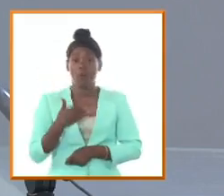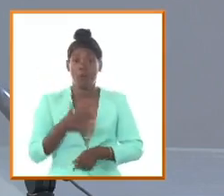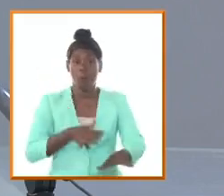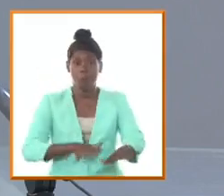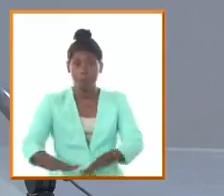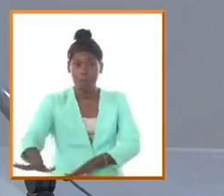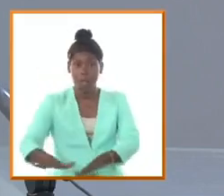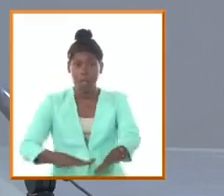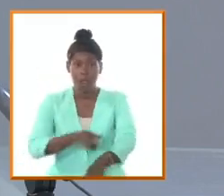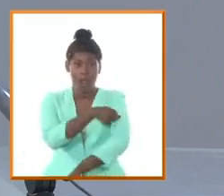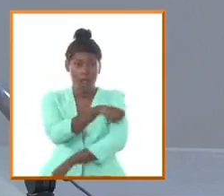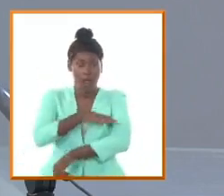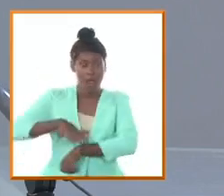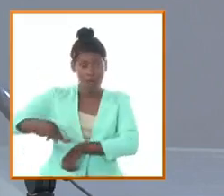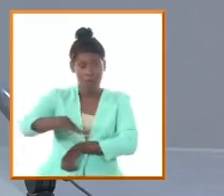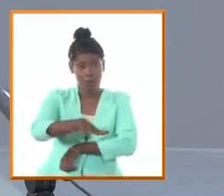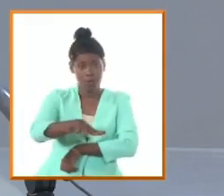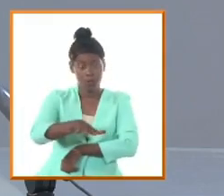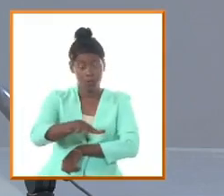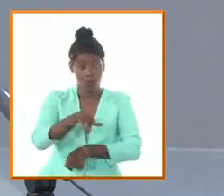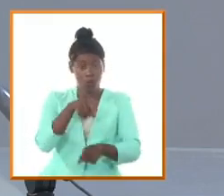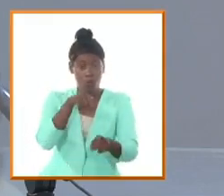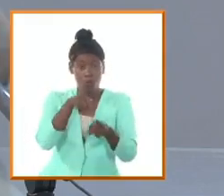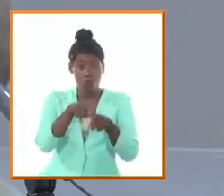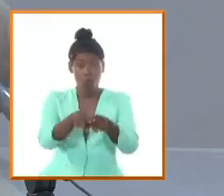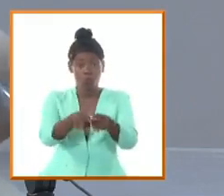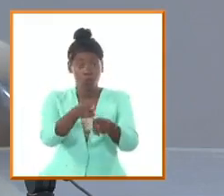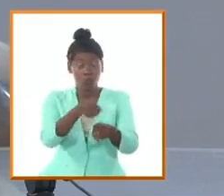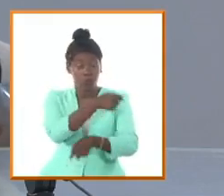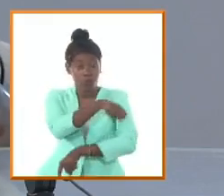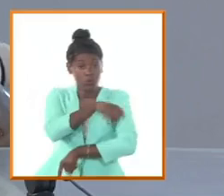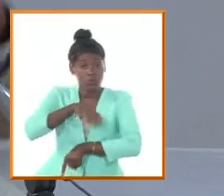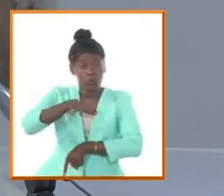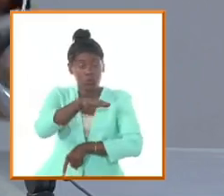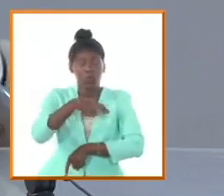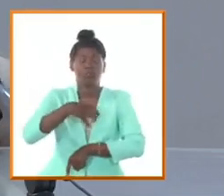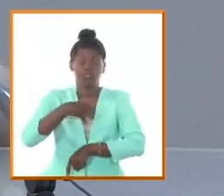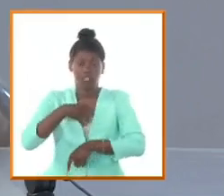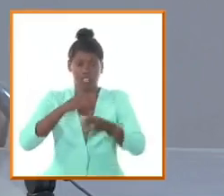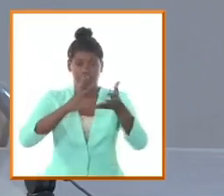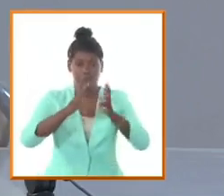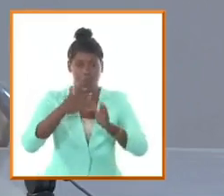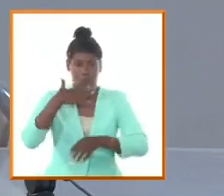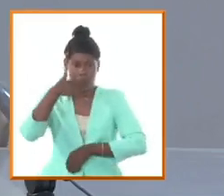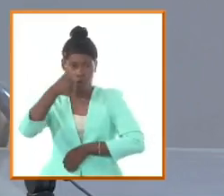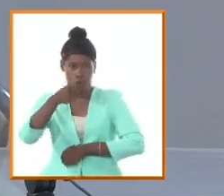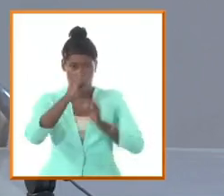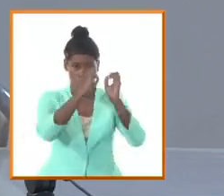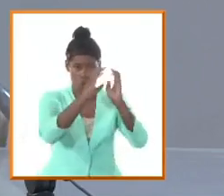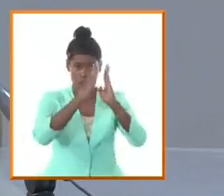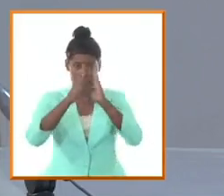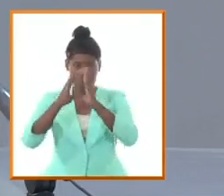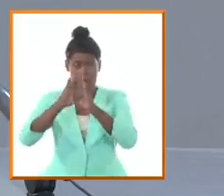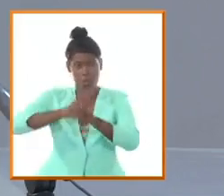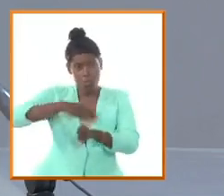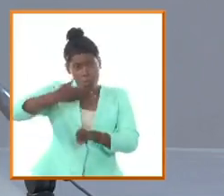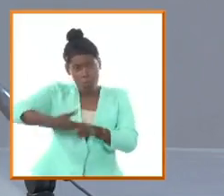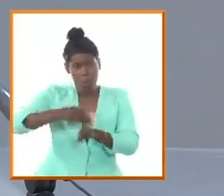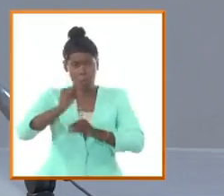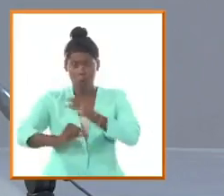militar y dentro del poder civil se conforma como estructura hegemónica dominante la cámara de representantes